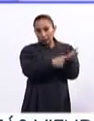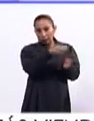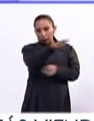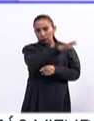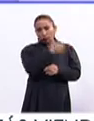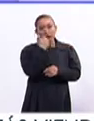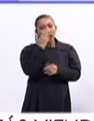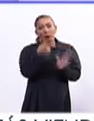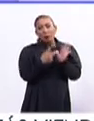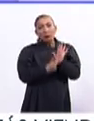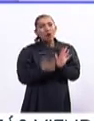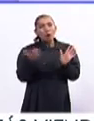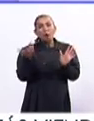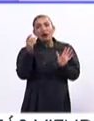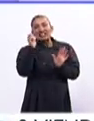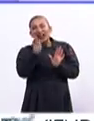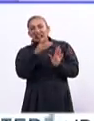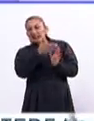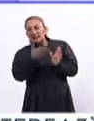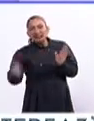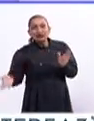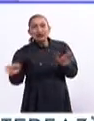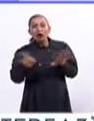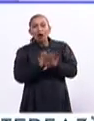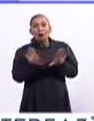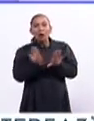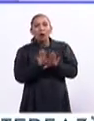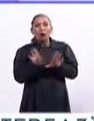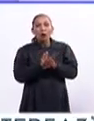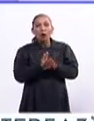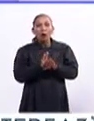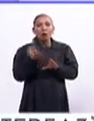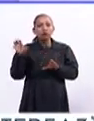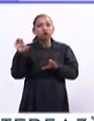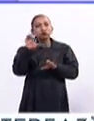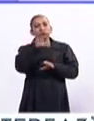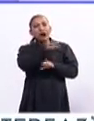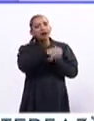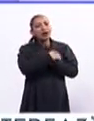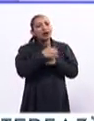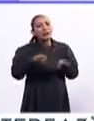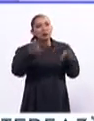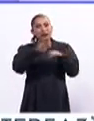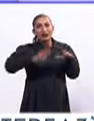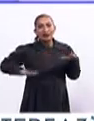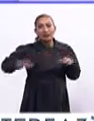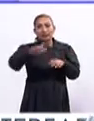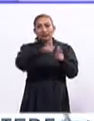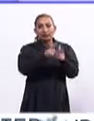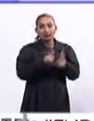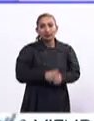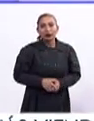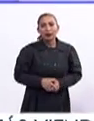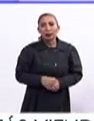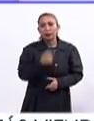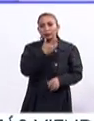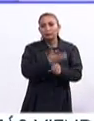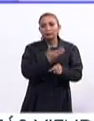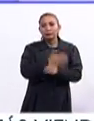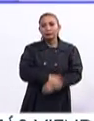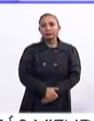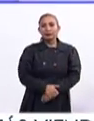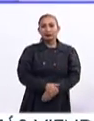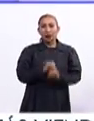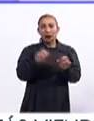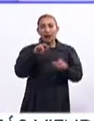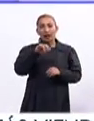Nos gustaría que nos mostraras una primera radiografía de cómo se ha ido moviendo la educación para este importantísimo grupo allá en los Estados Unidos. Por